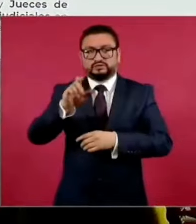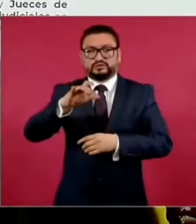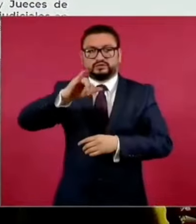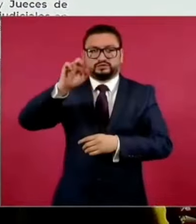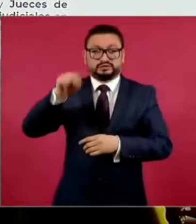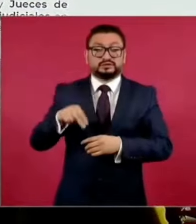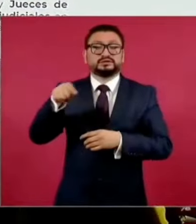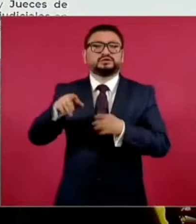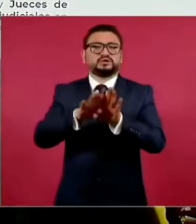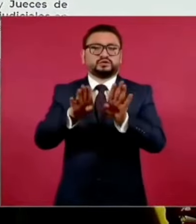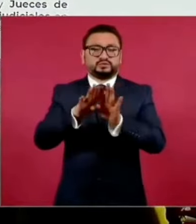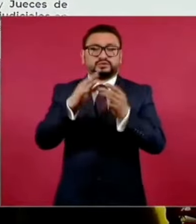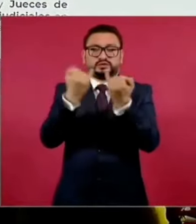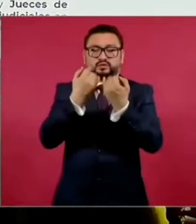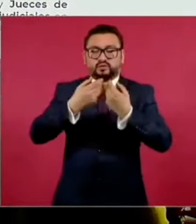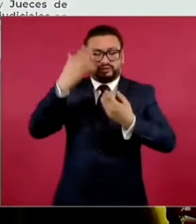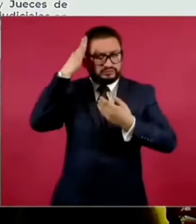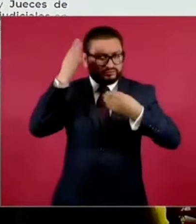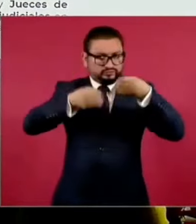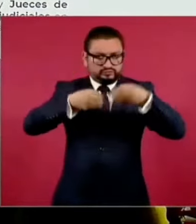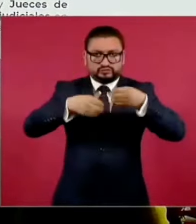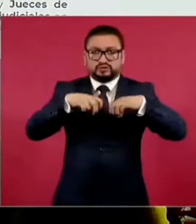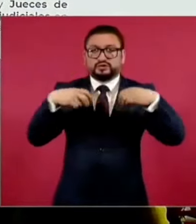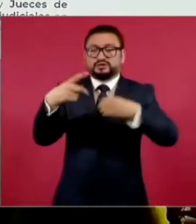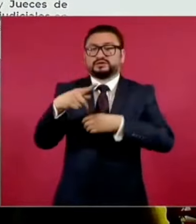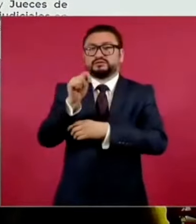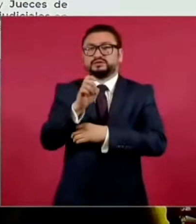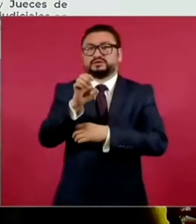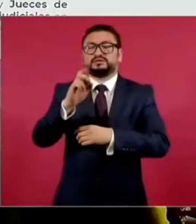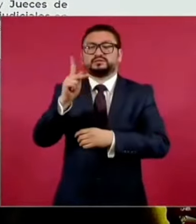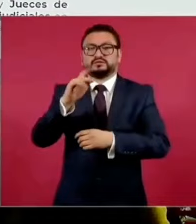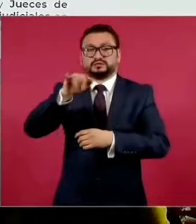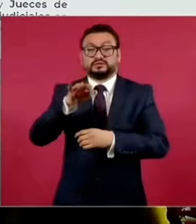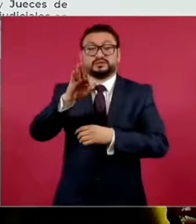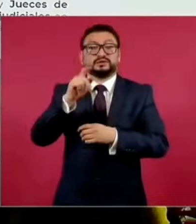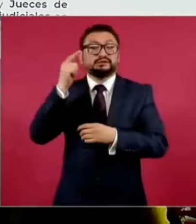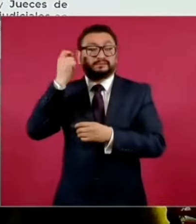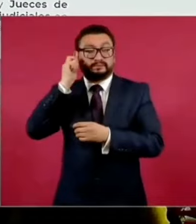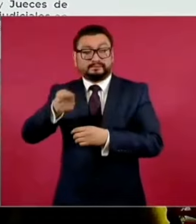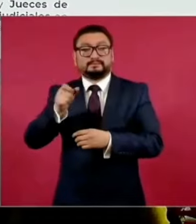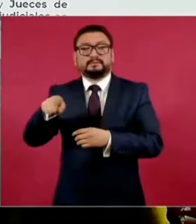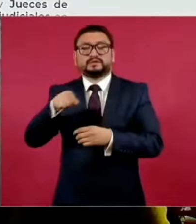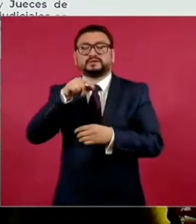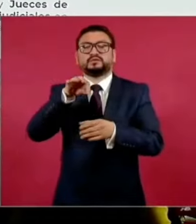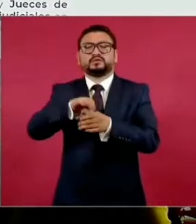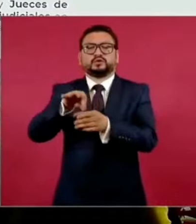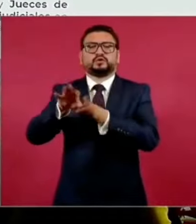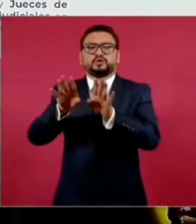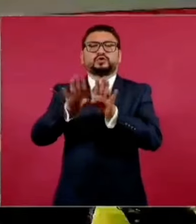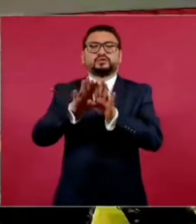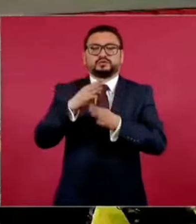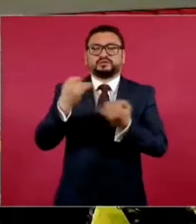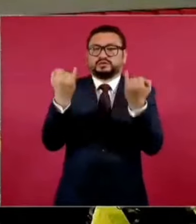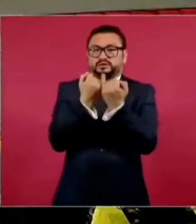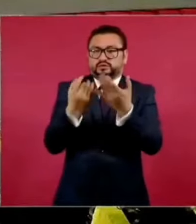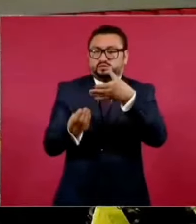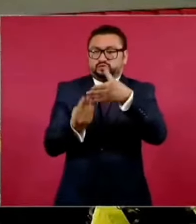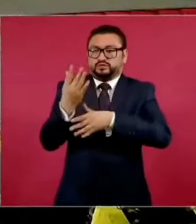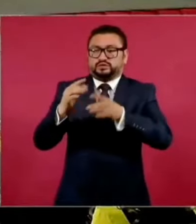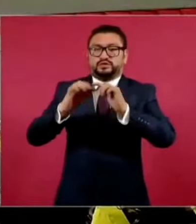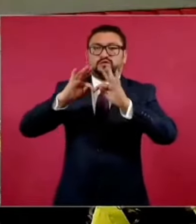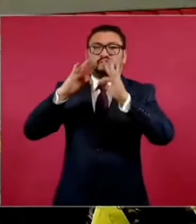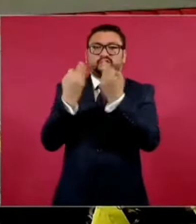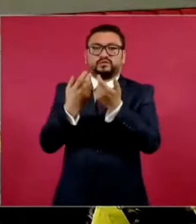también de los magistrados del Tribunal Electoral y de esta figura nueva que es el